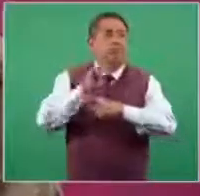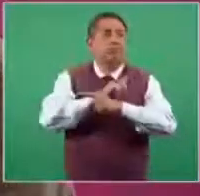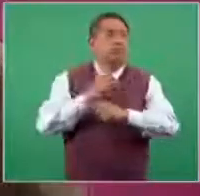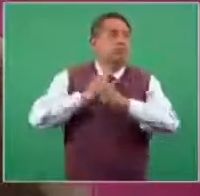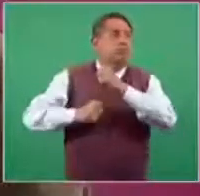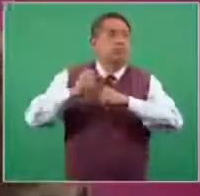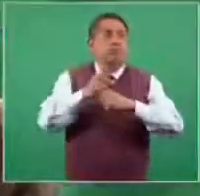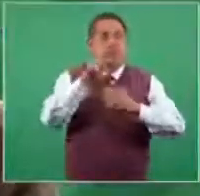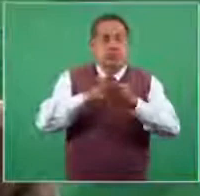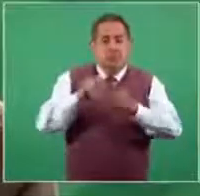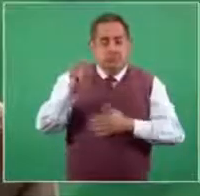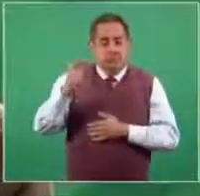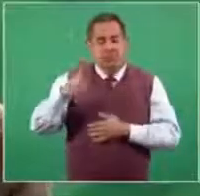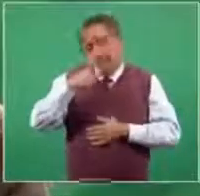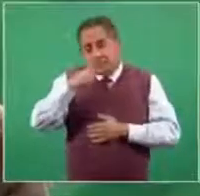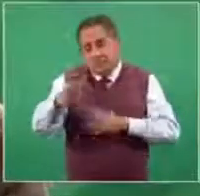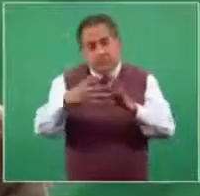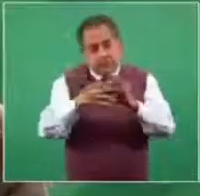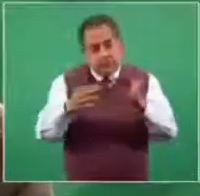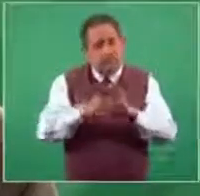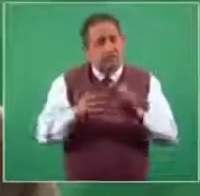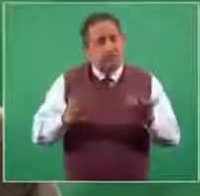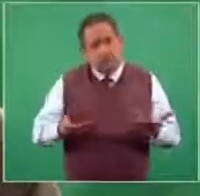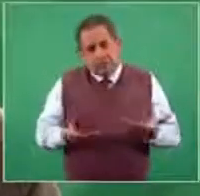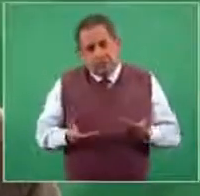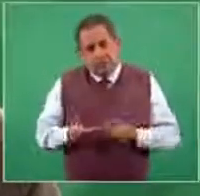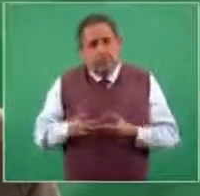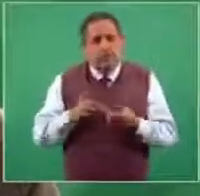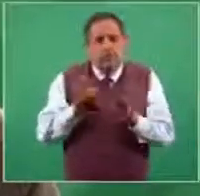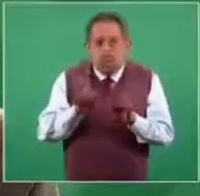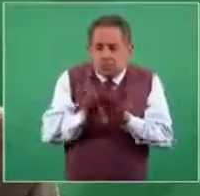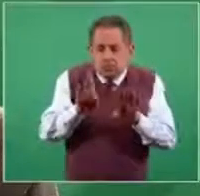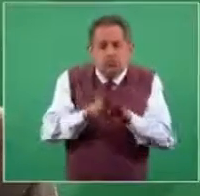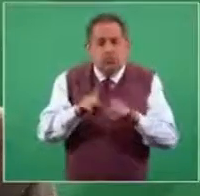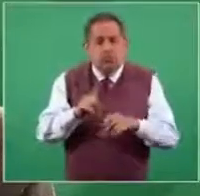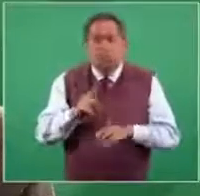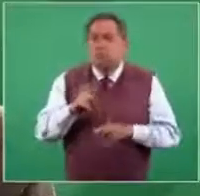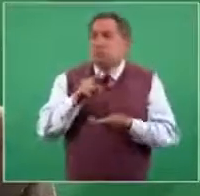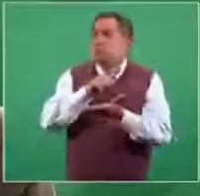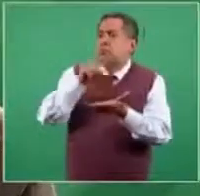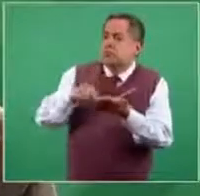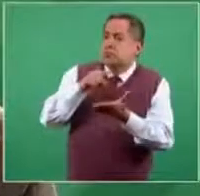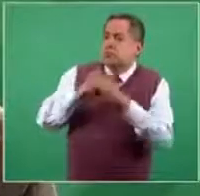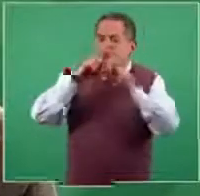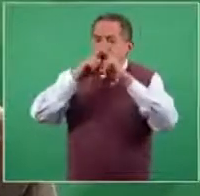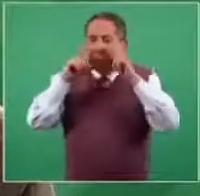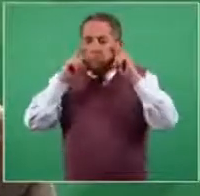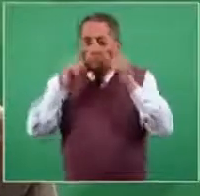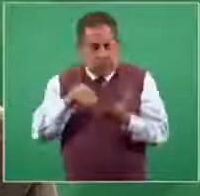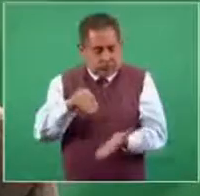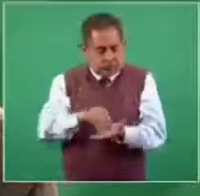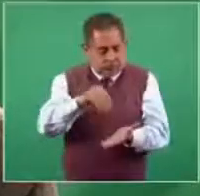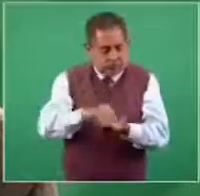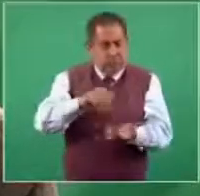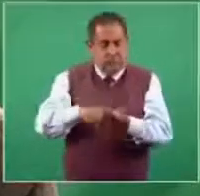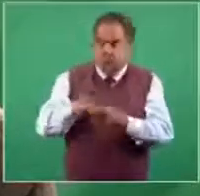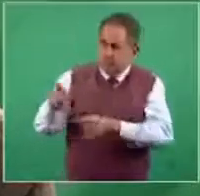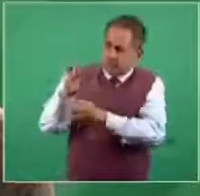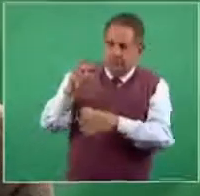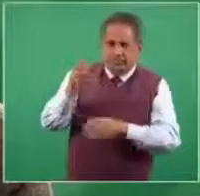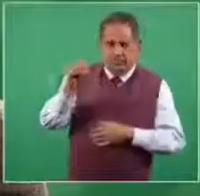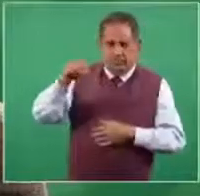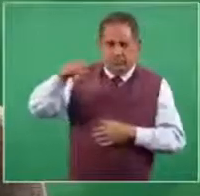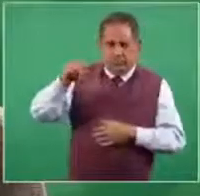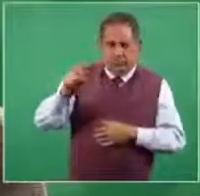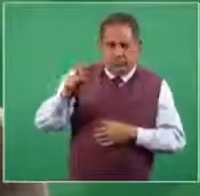2020, dónde es más conveniente utilizarlo y, como lo sigue diciendo hasta este minuto la Organización Mundial de la Salud,